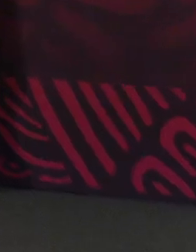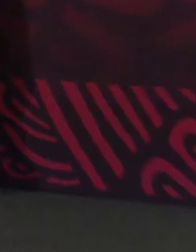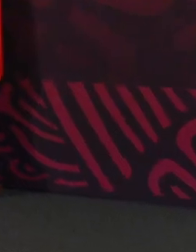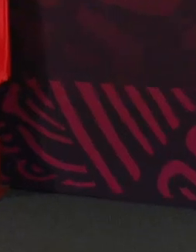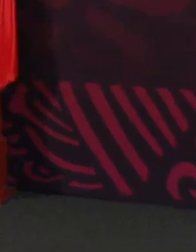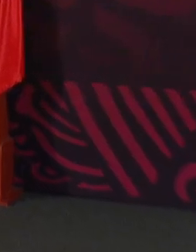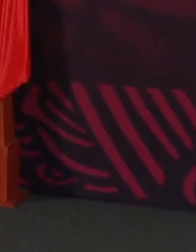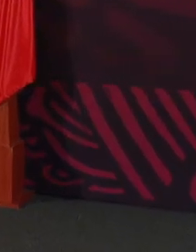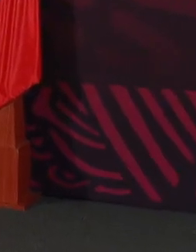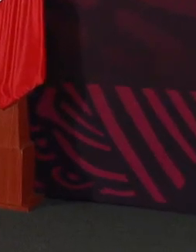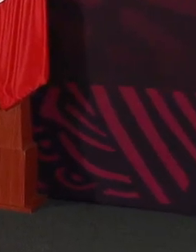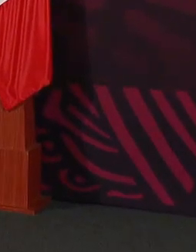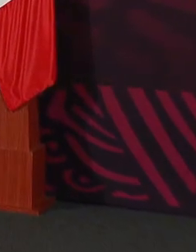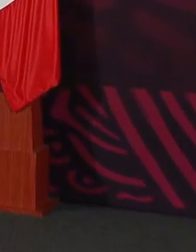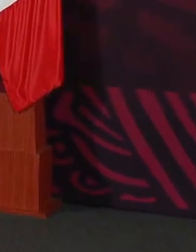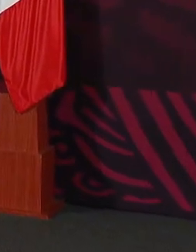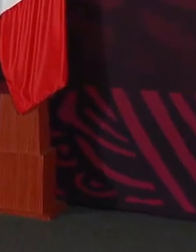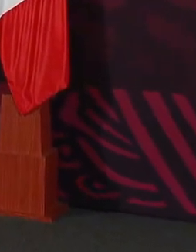ánimo.